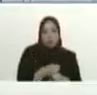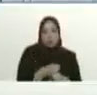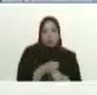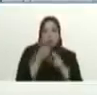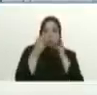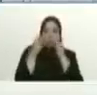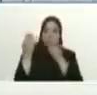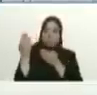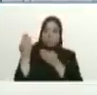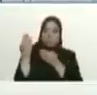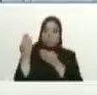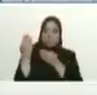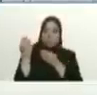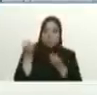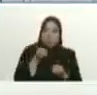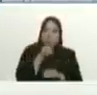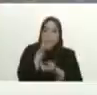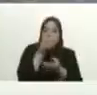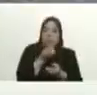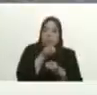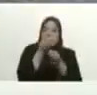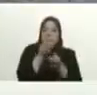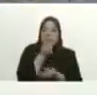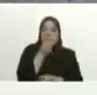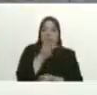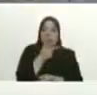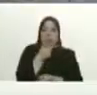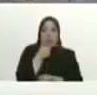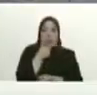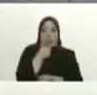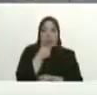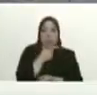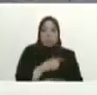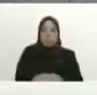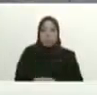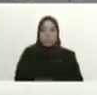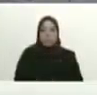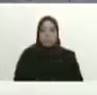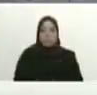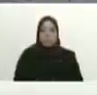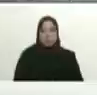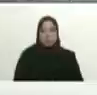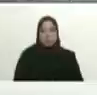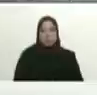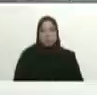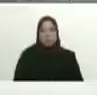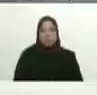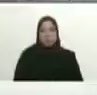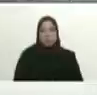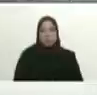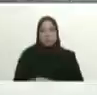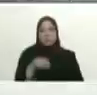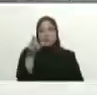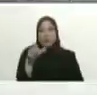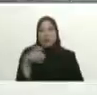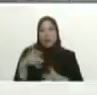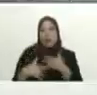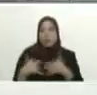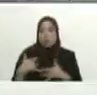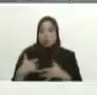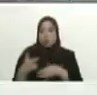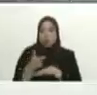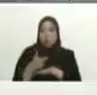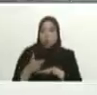mira qué mensaje tan bonito nos ha dado Sara sobre las acciones que han tomado